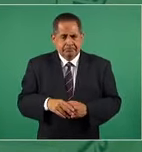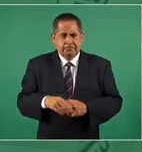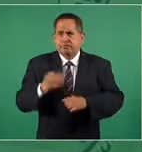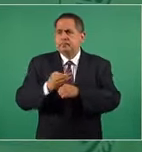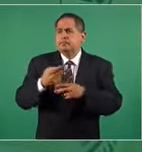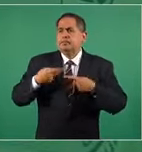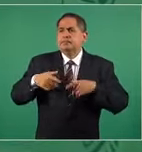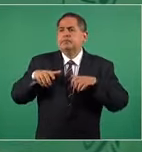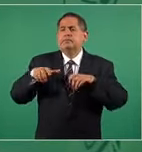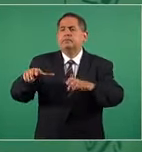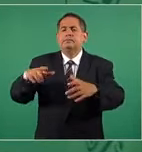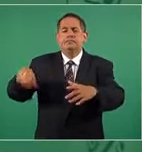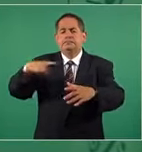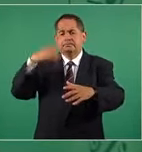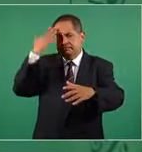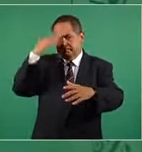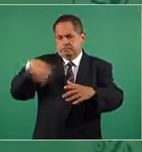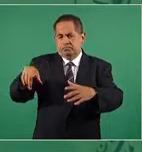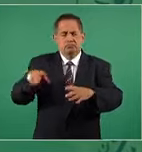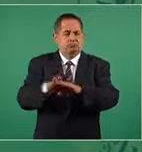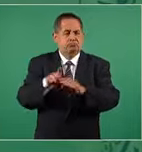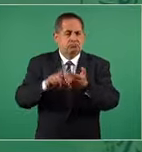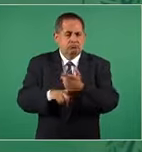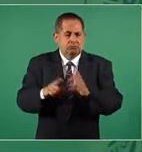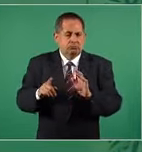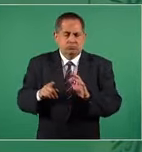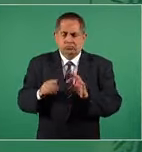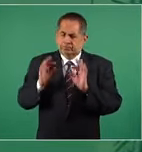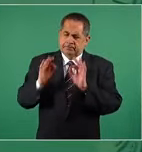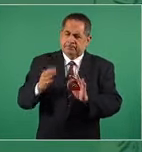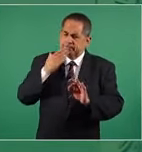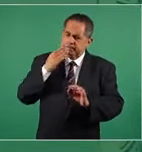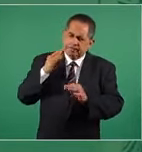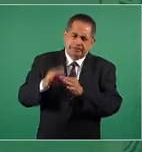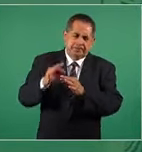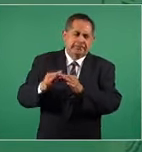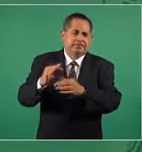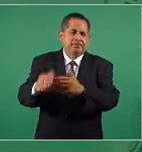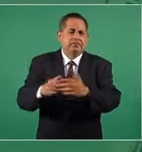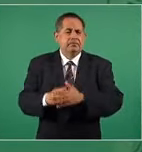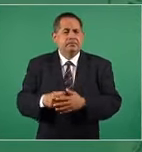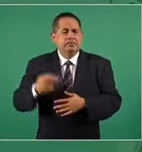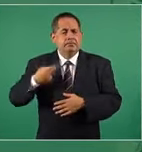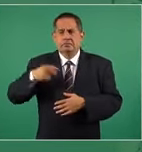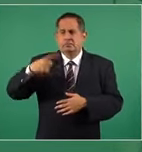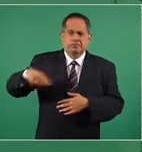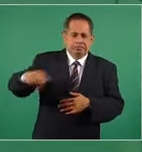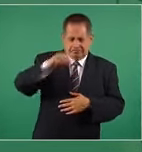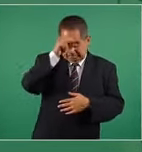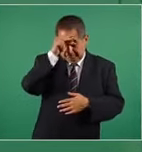de manera consecuente, el pueblo es inteligente.